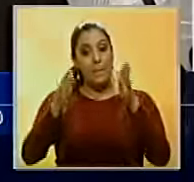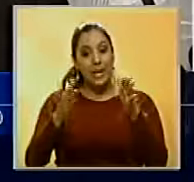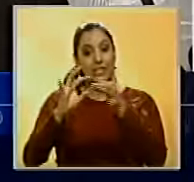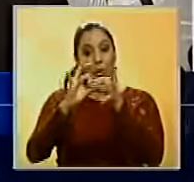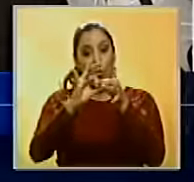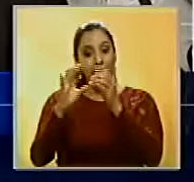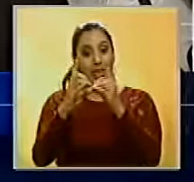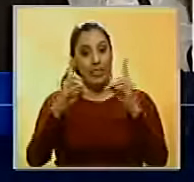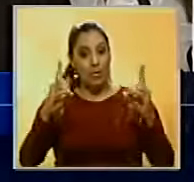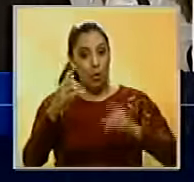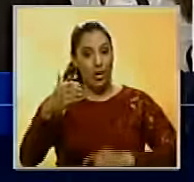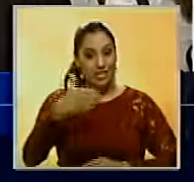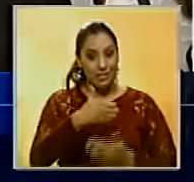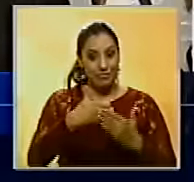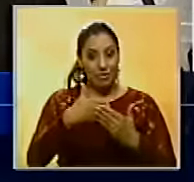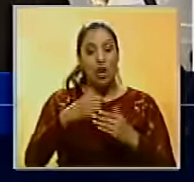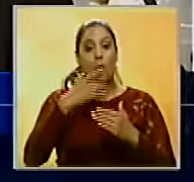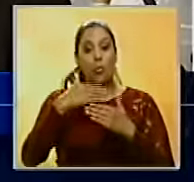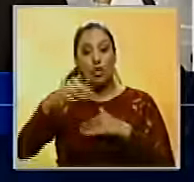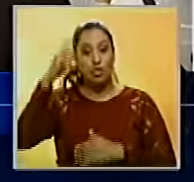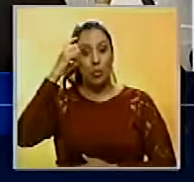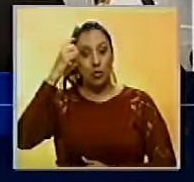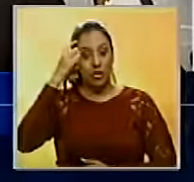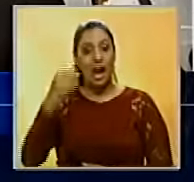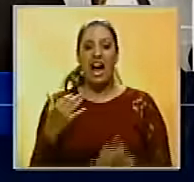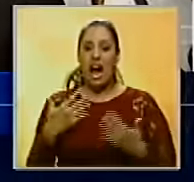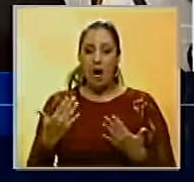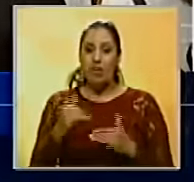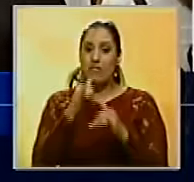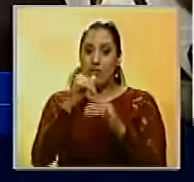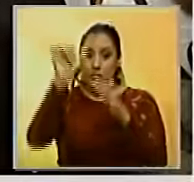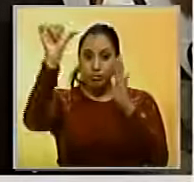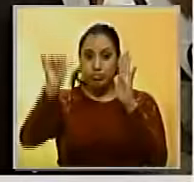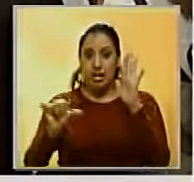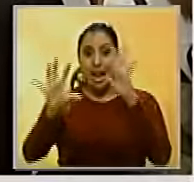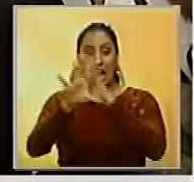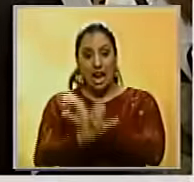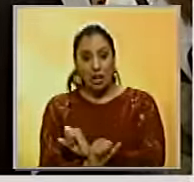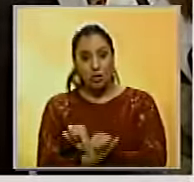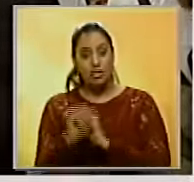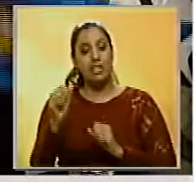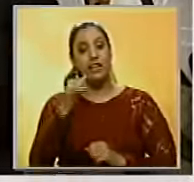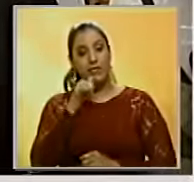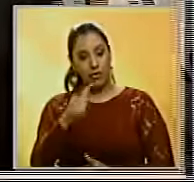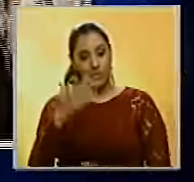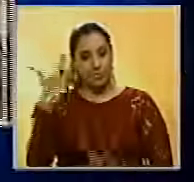de la Unidad Democrática en los próximos días. En todo caso, esta información será ampliada esta noche en nuestra misión estelar. Adelante.